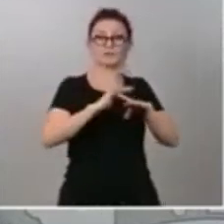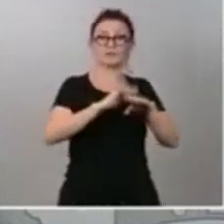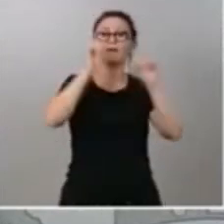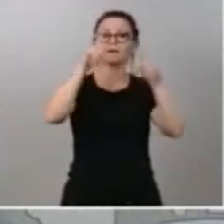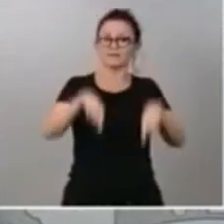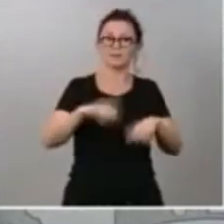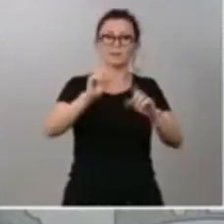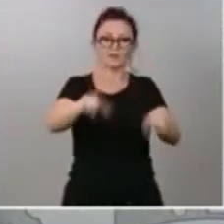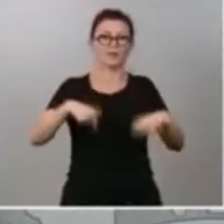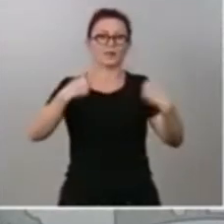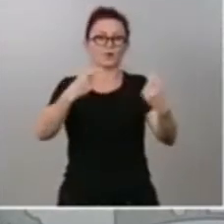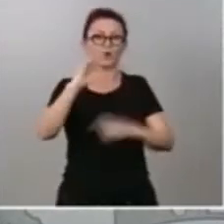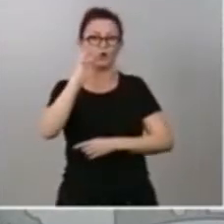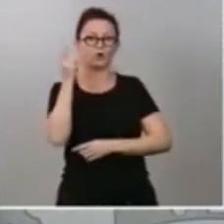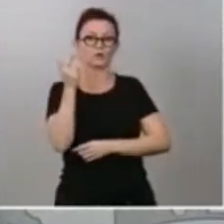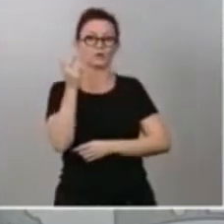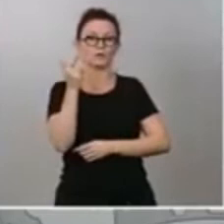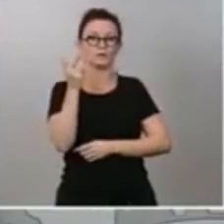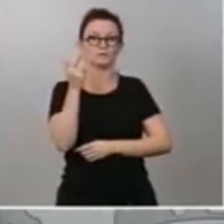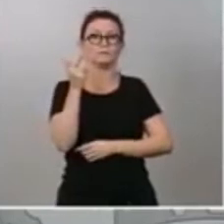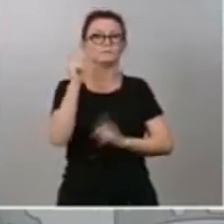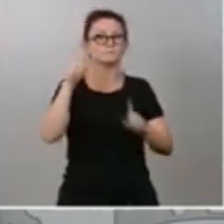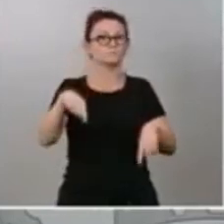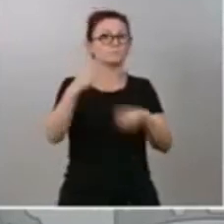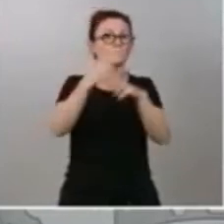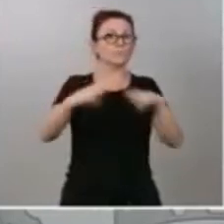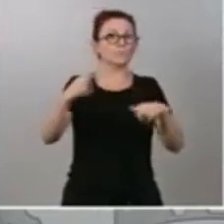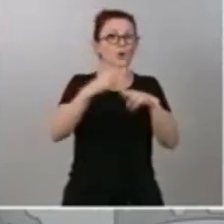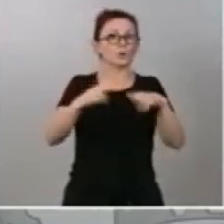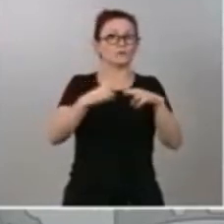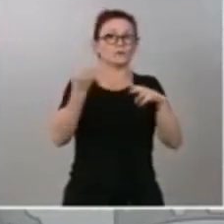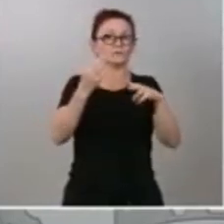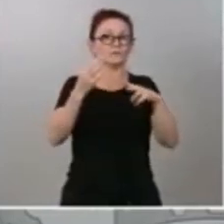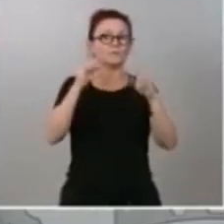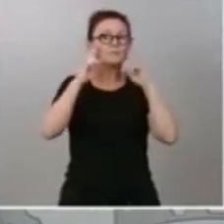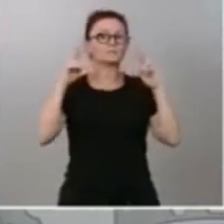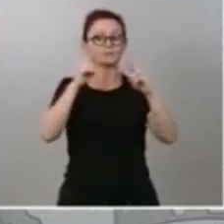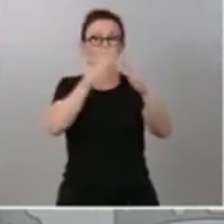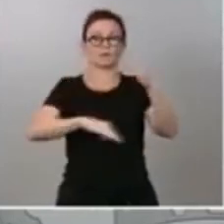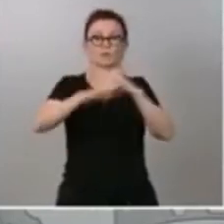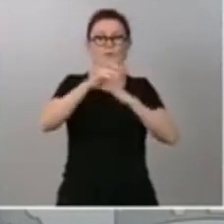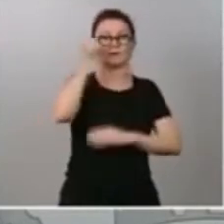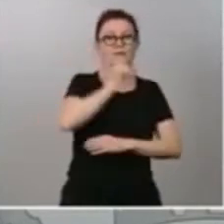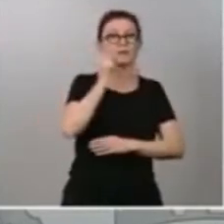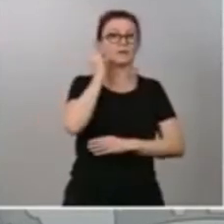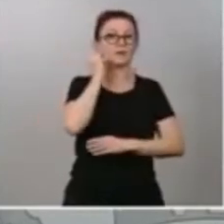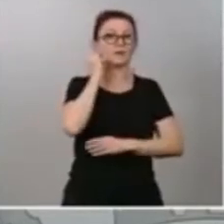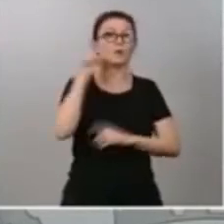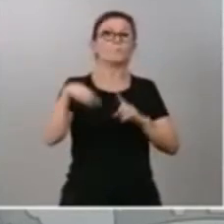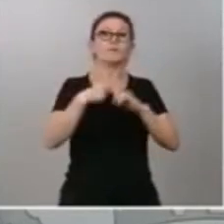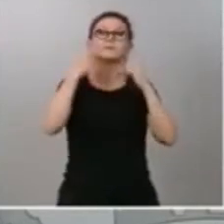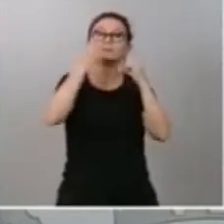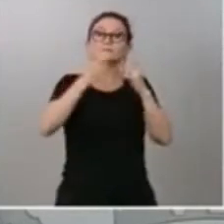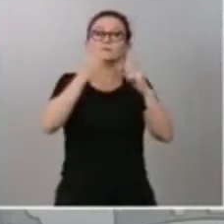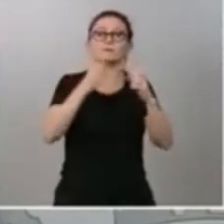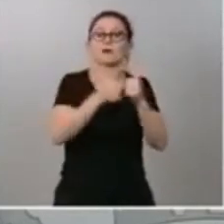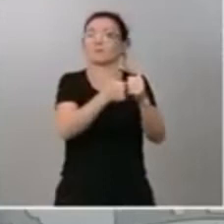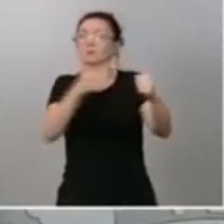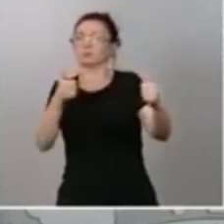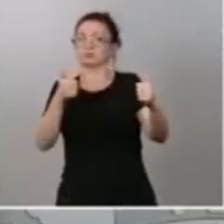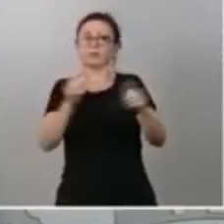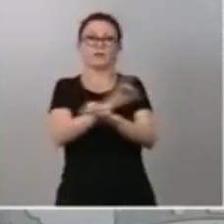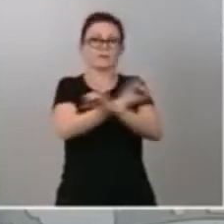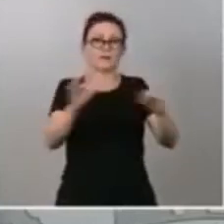igualdad de género a las políticas que pongamos en marcha y nunca dejar a nadie atrás, ser un gobierno que garantiza la igualdad entre españoles,